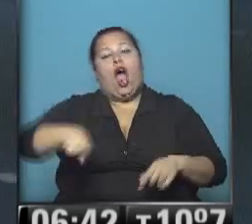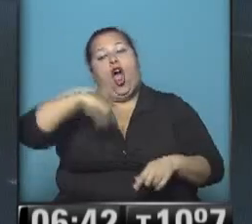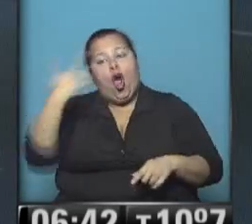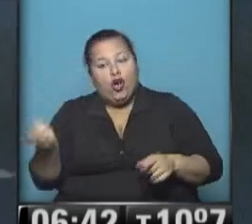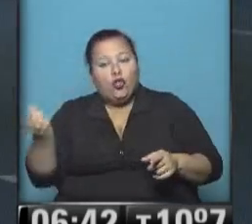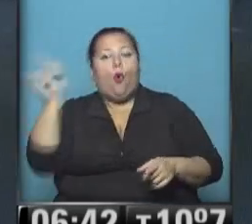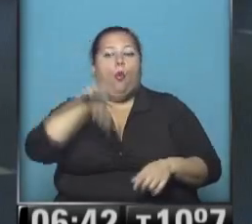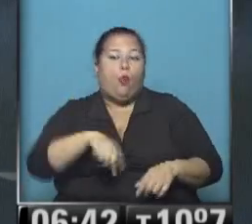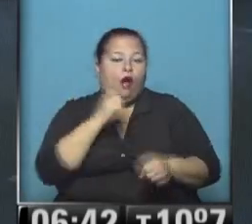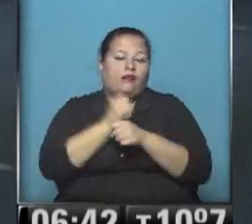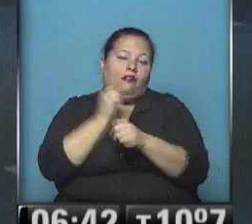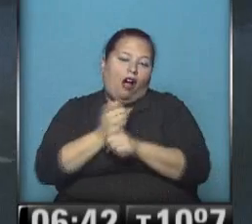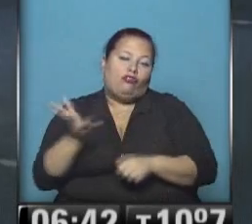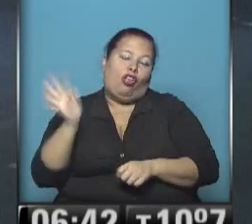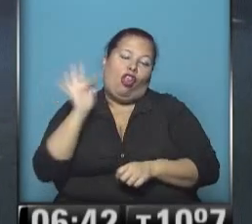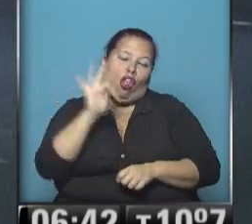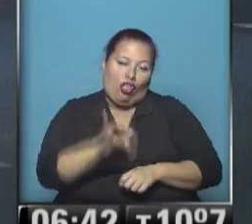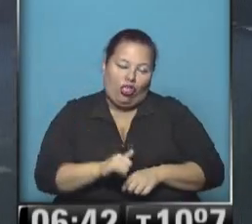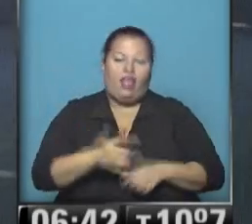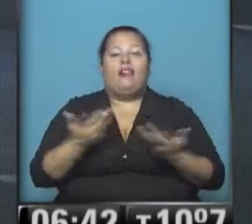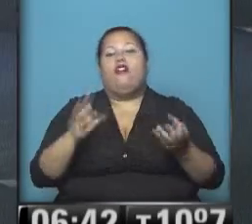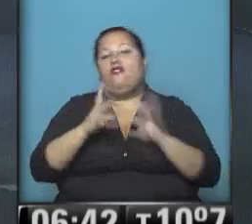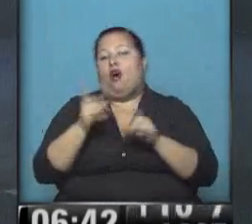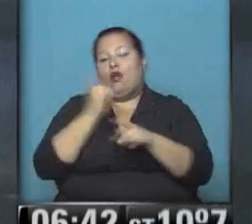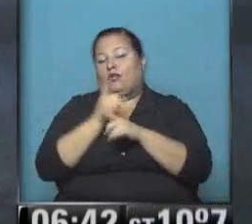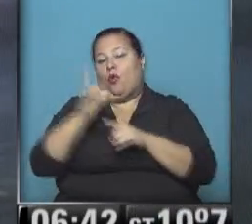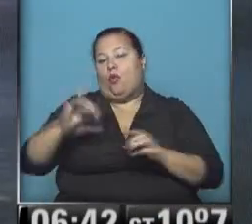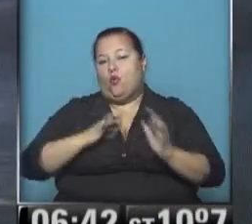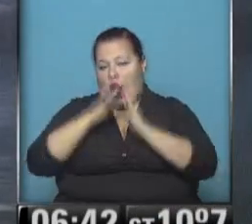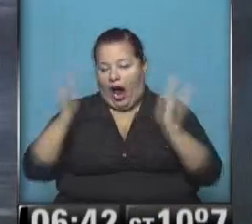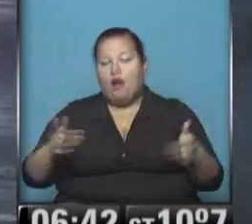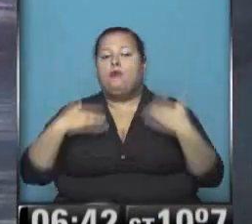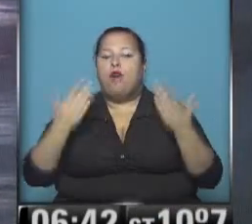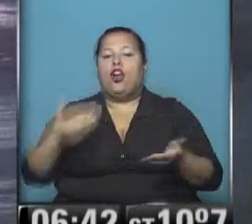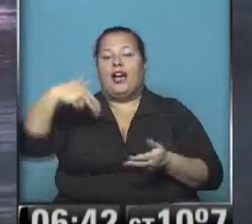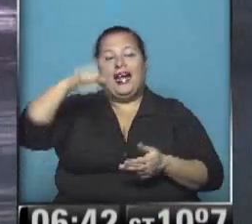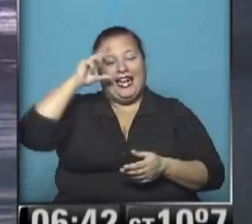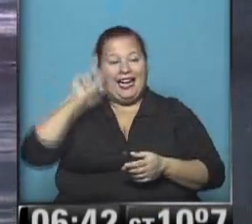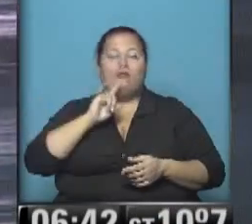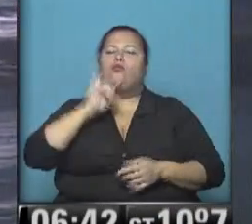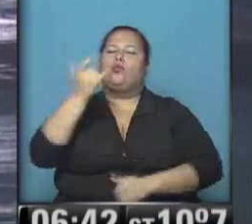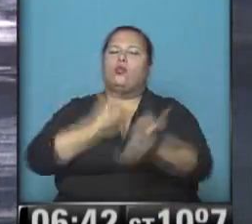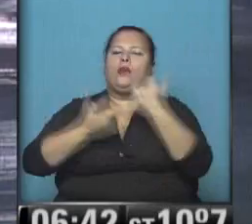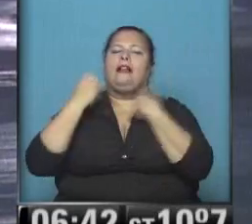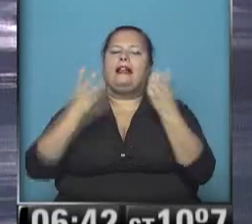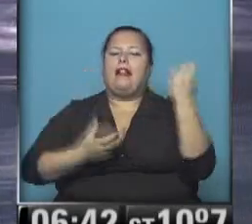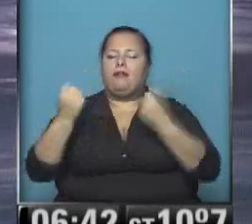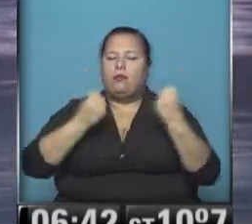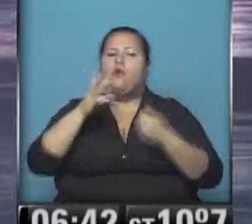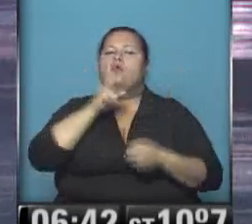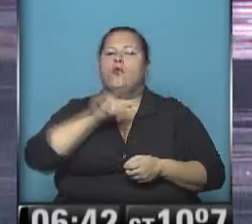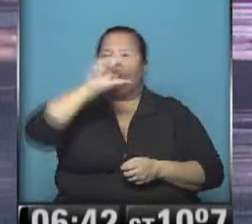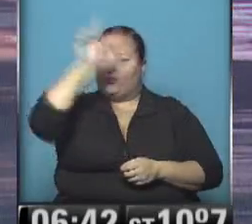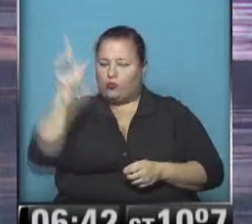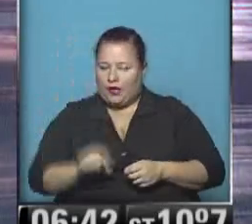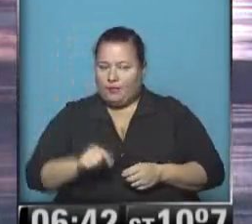vuelven a su rutina diaria y las utilizan como lo hacen durante todo el año por eso Nery Lucero nos cuenta el tránsito y el estado de